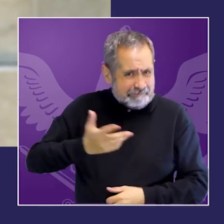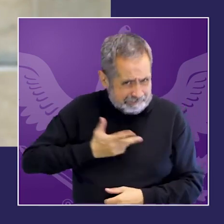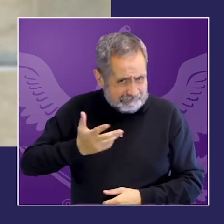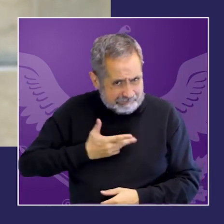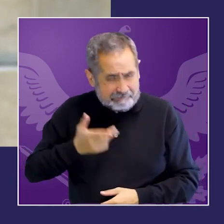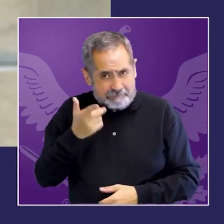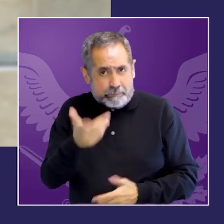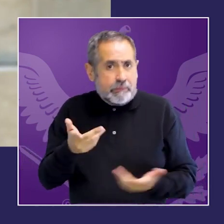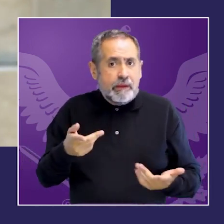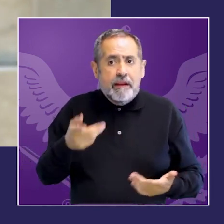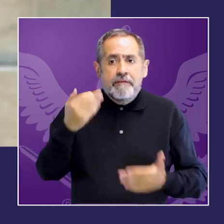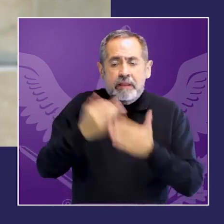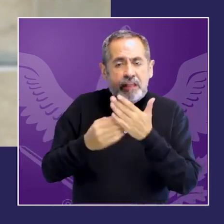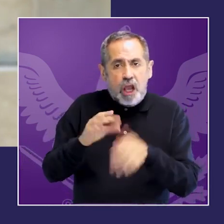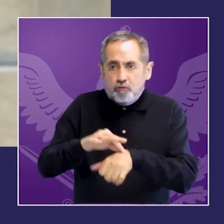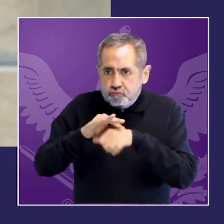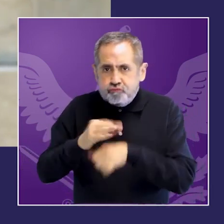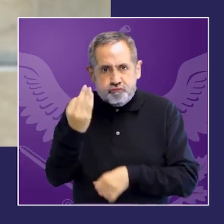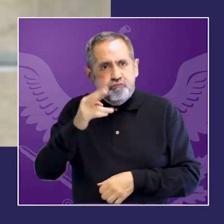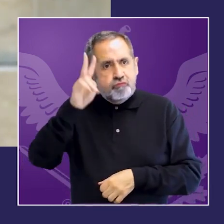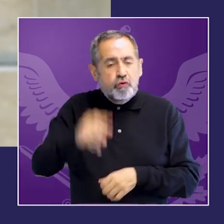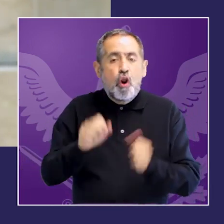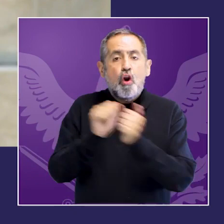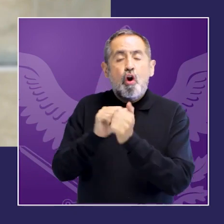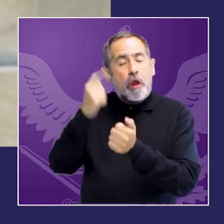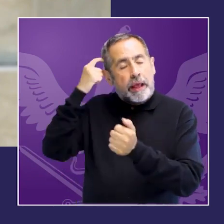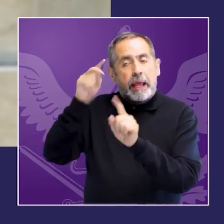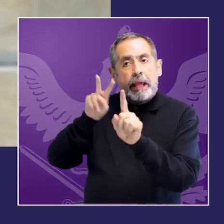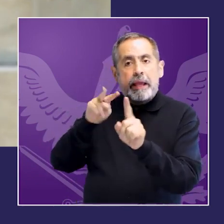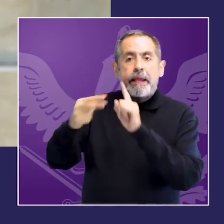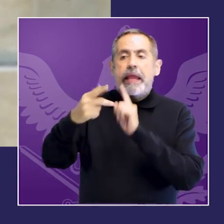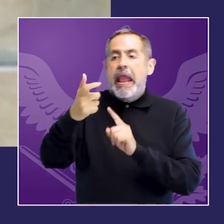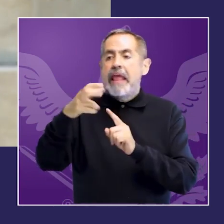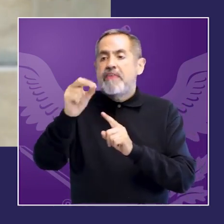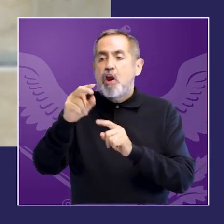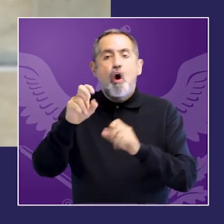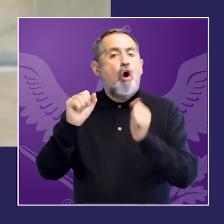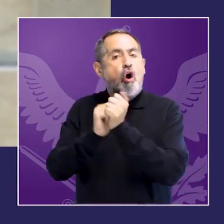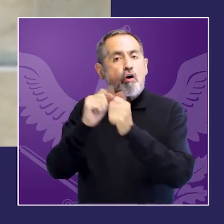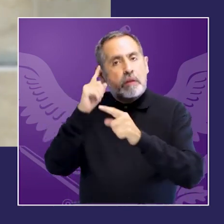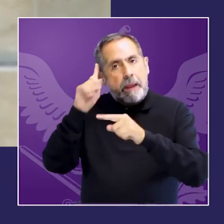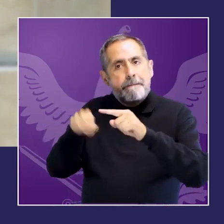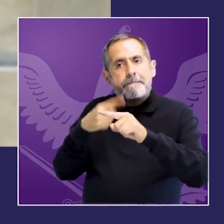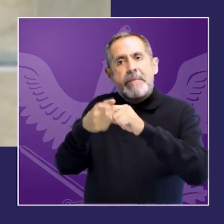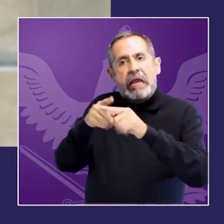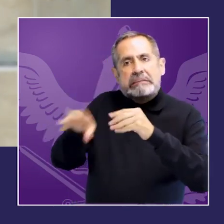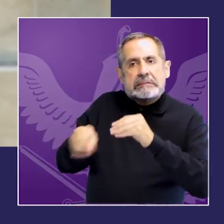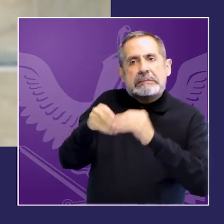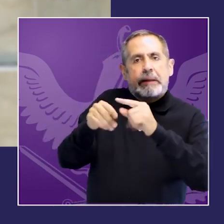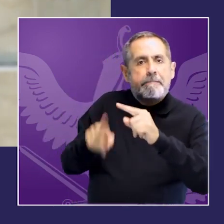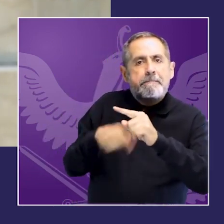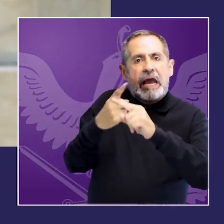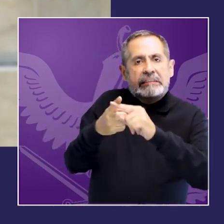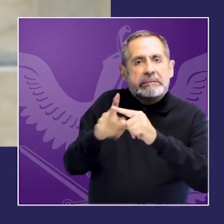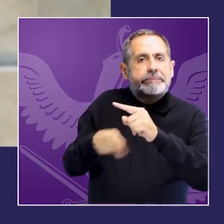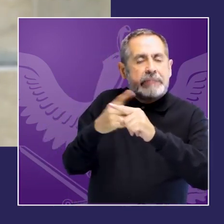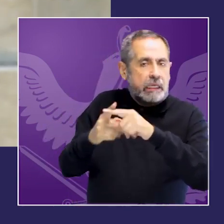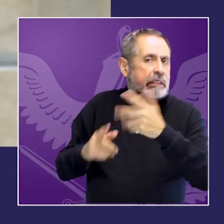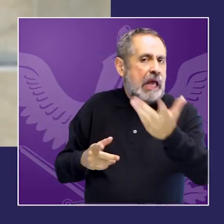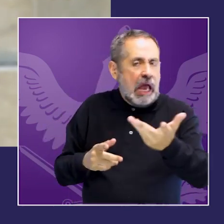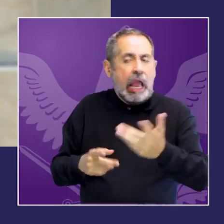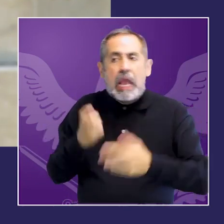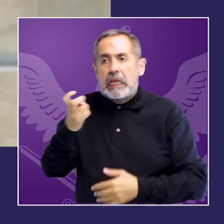ya procesales y normativos y se trata de aplicarlos con perspectiva de género e interseccionalidad a estos casos y por eso creo que esas